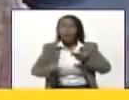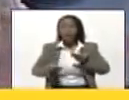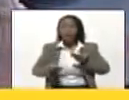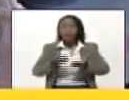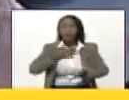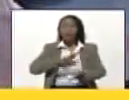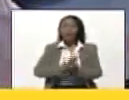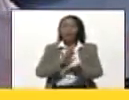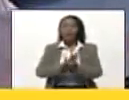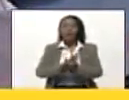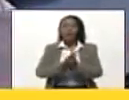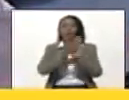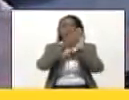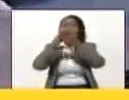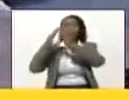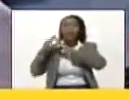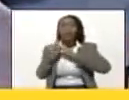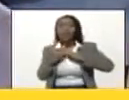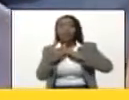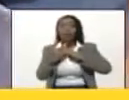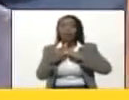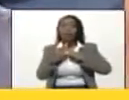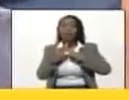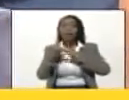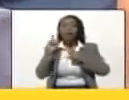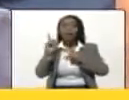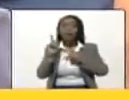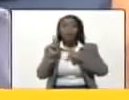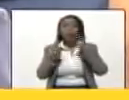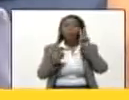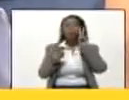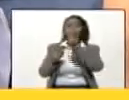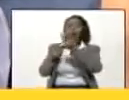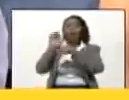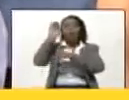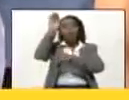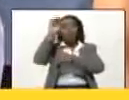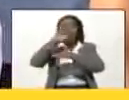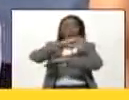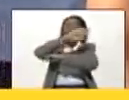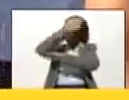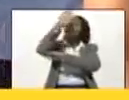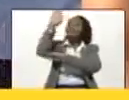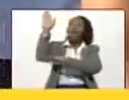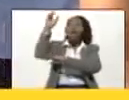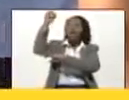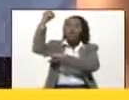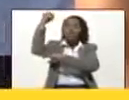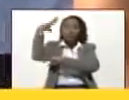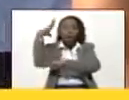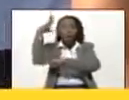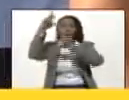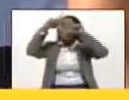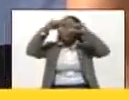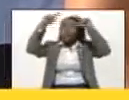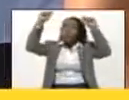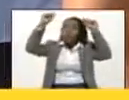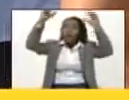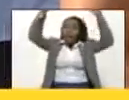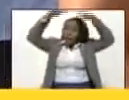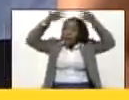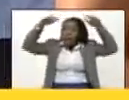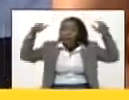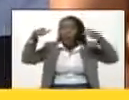armonía de la comunidad en su cosmovisión con el cielo, con el sol, con la luna, con la